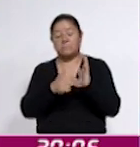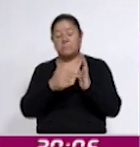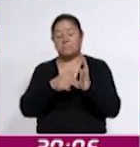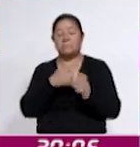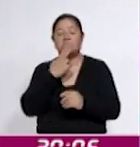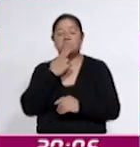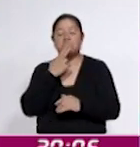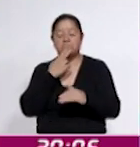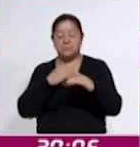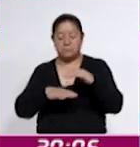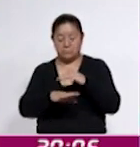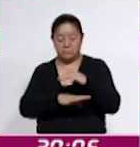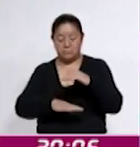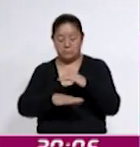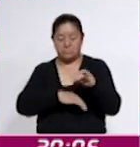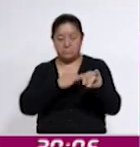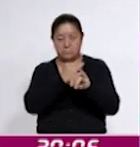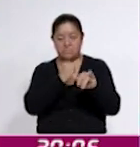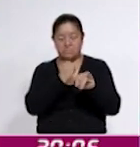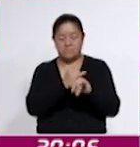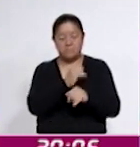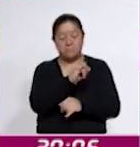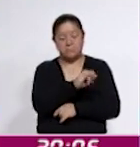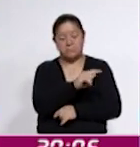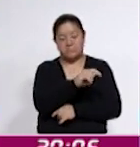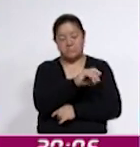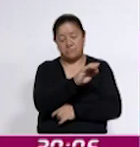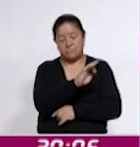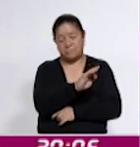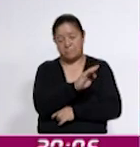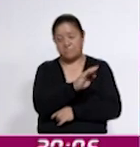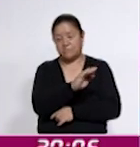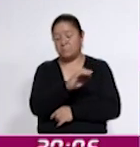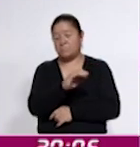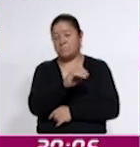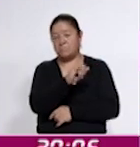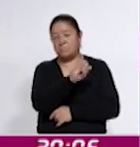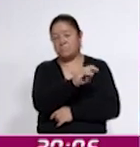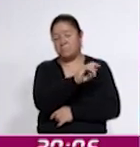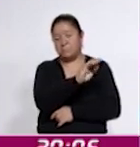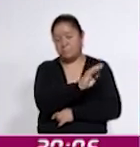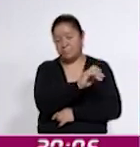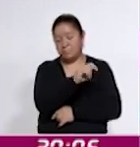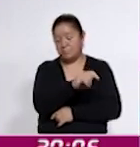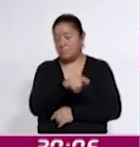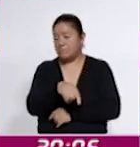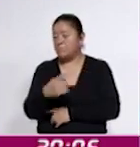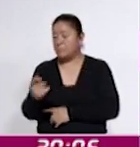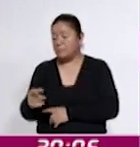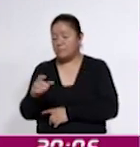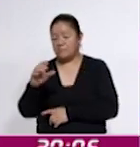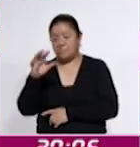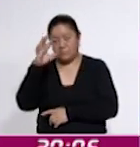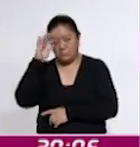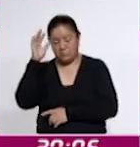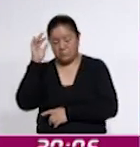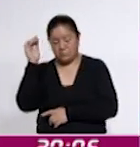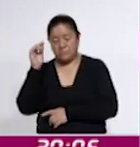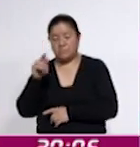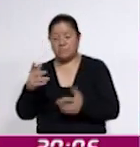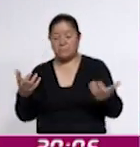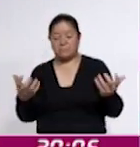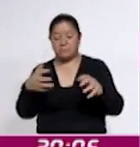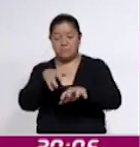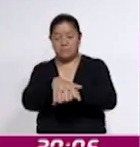con la colaboración del Instituto Federal de Telecomunicaciones y la coordinación de Radio, Cine y Televisión de Tlaxcala. Este taller estuvo